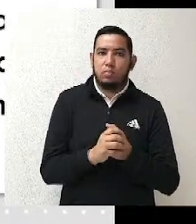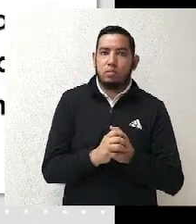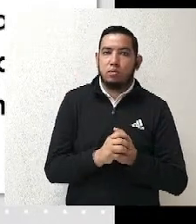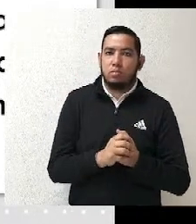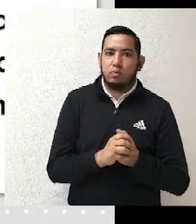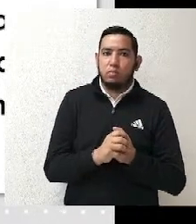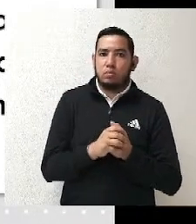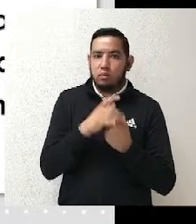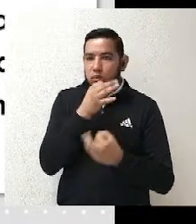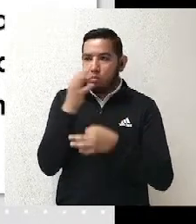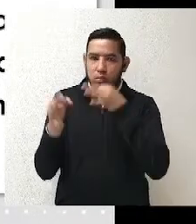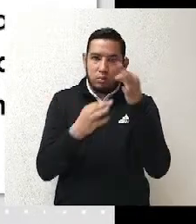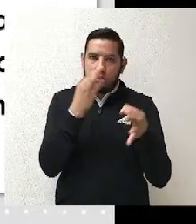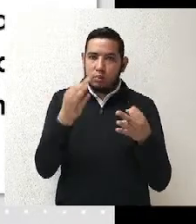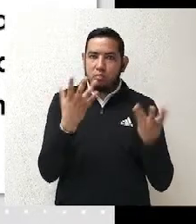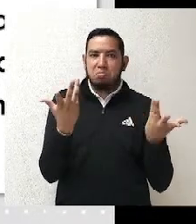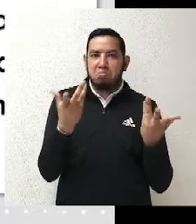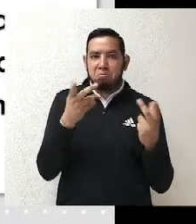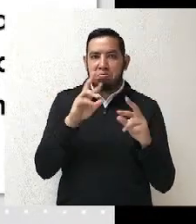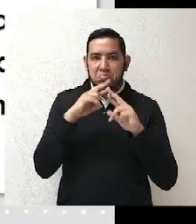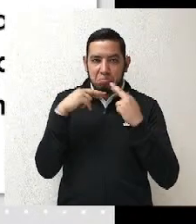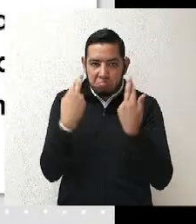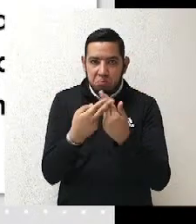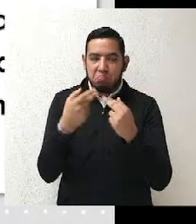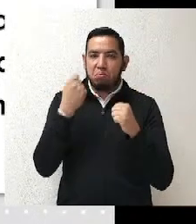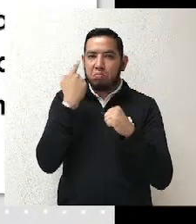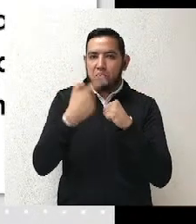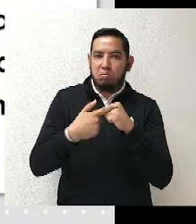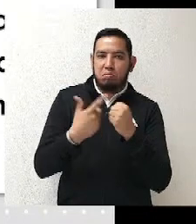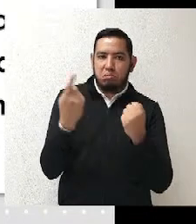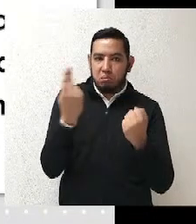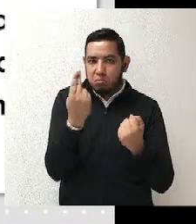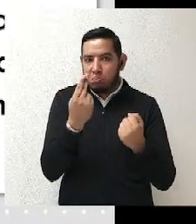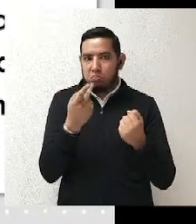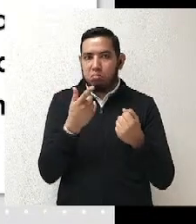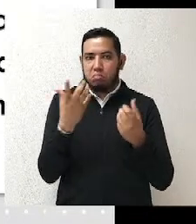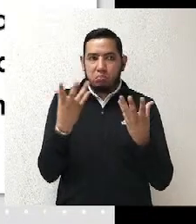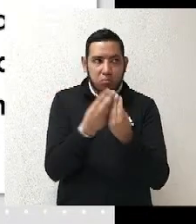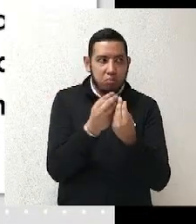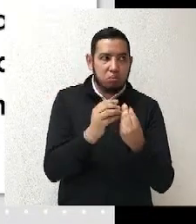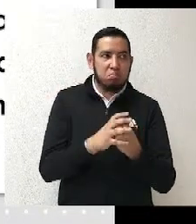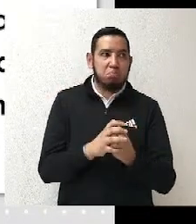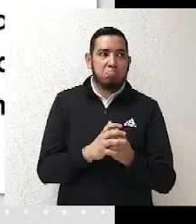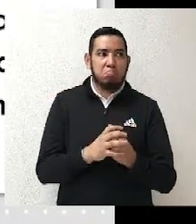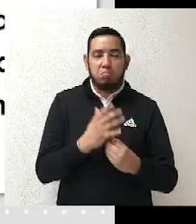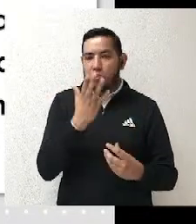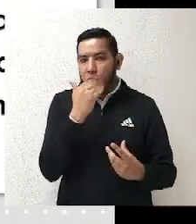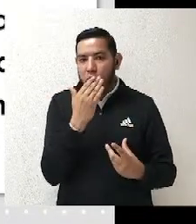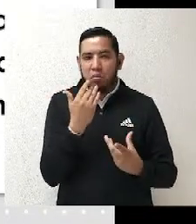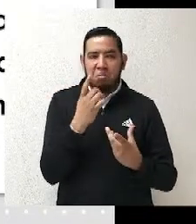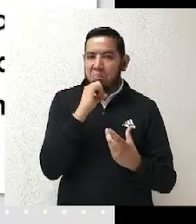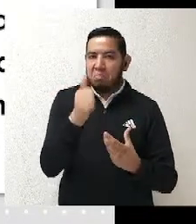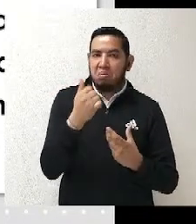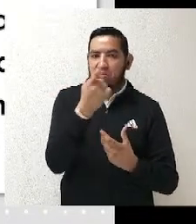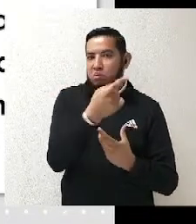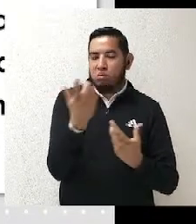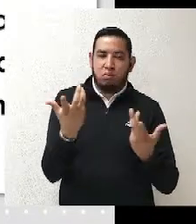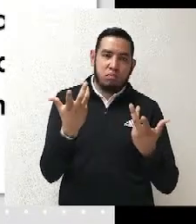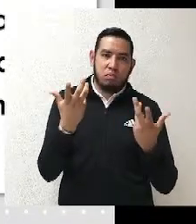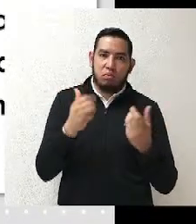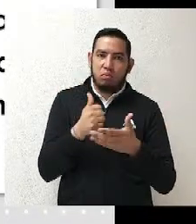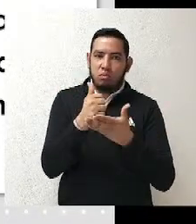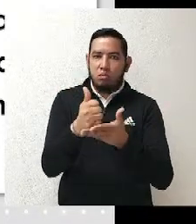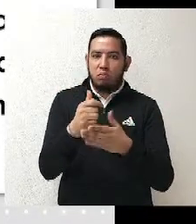realizó Morena. Pues como yo gané las encuestas que realizó Morena, había una directamente del partido, inclusive se habían